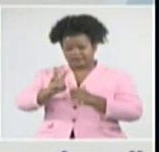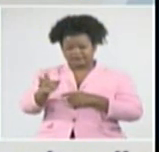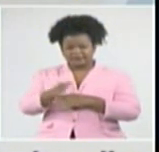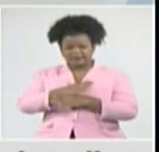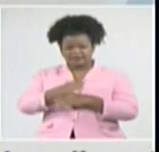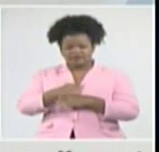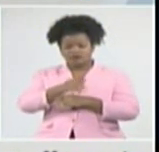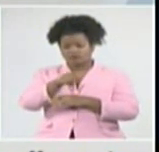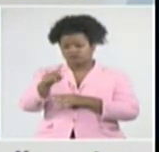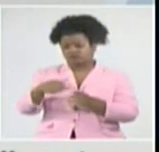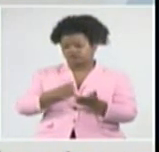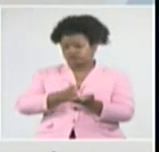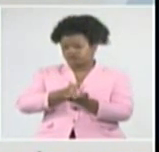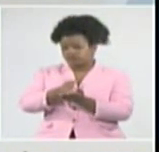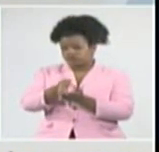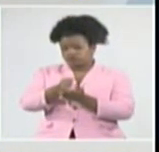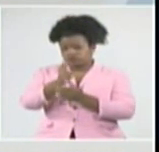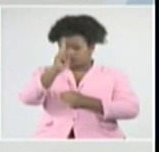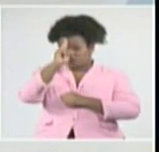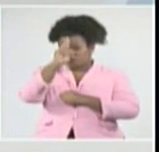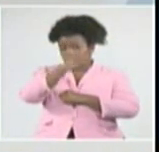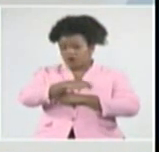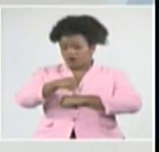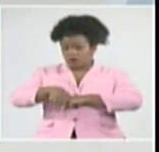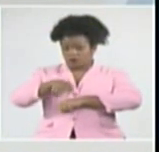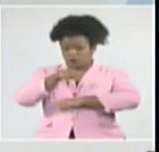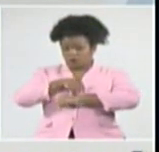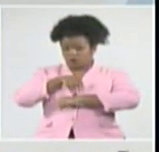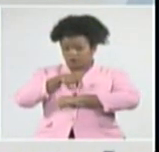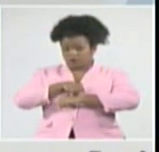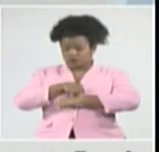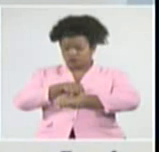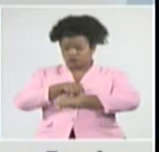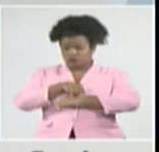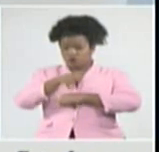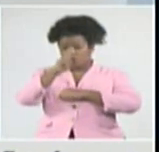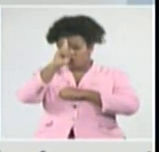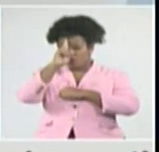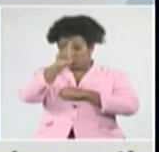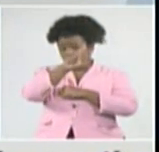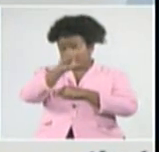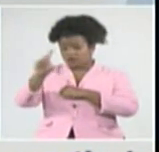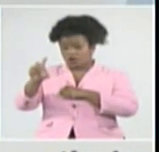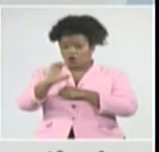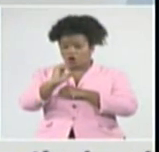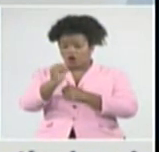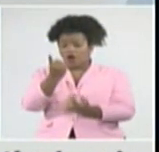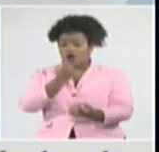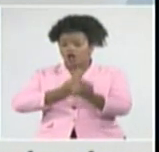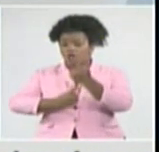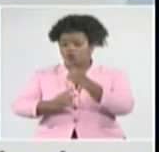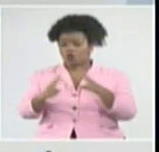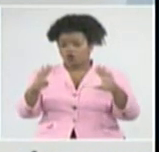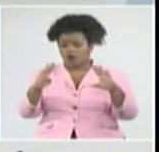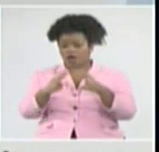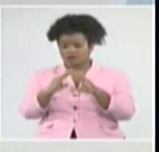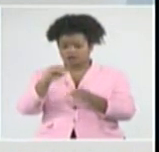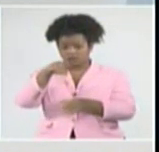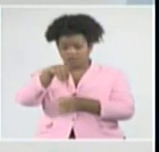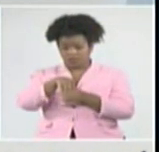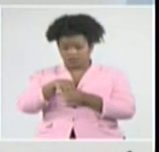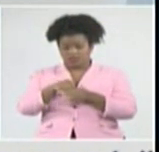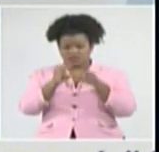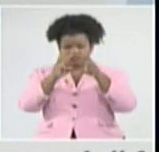encuentran ingresados en estos momentos en hospitales y también en algunos domicilios. Y que es una cifra que ha ido